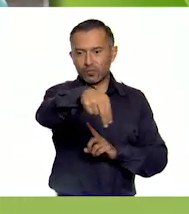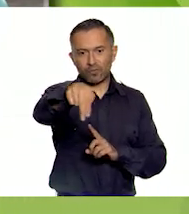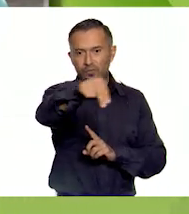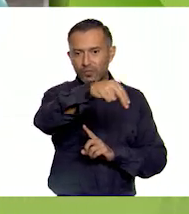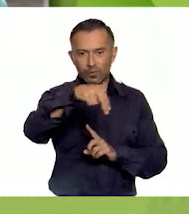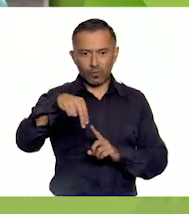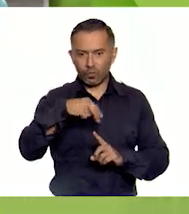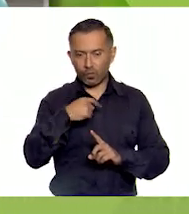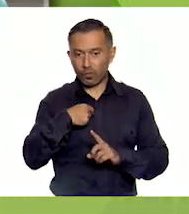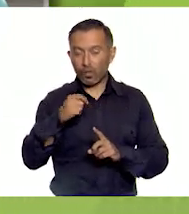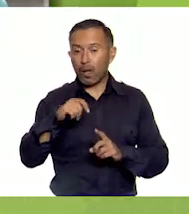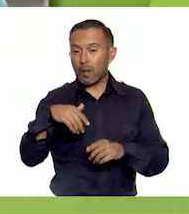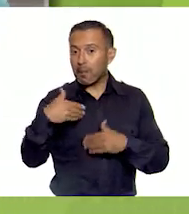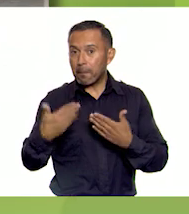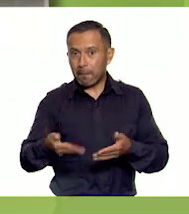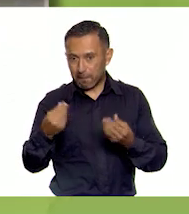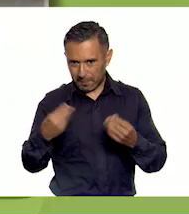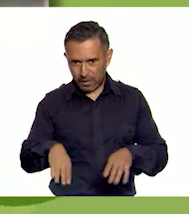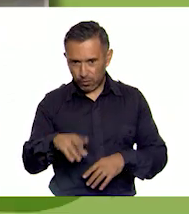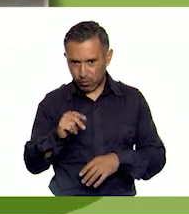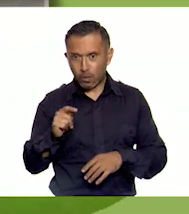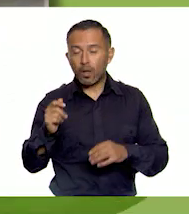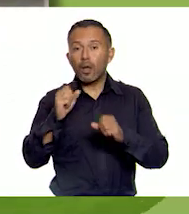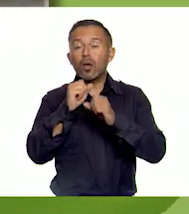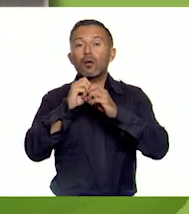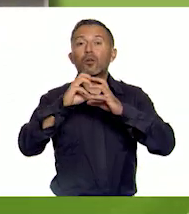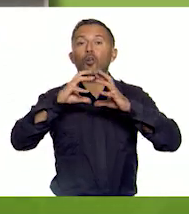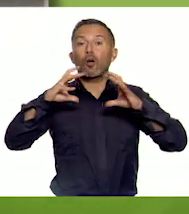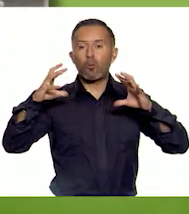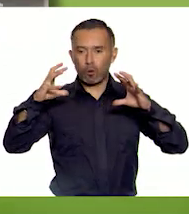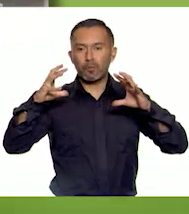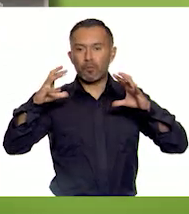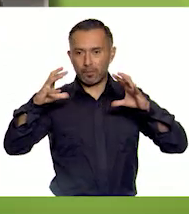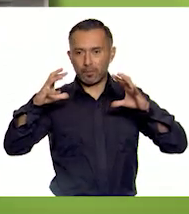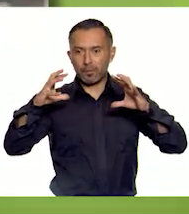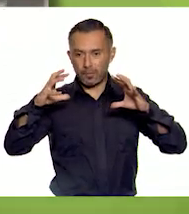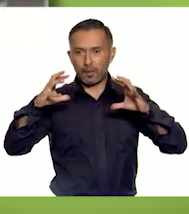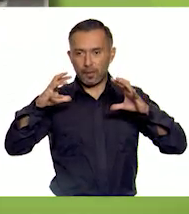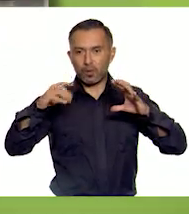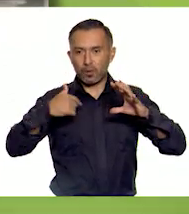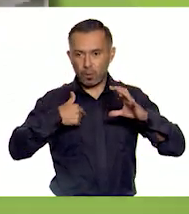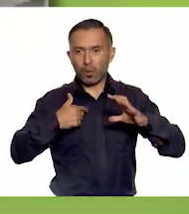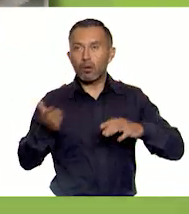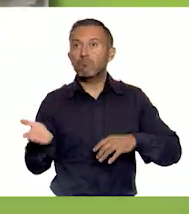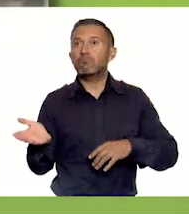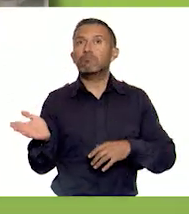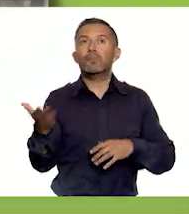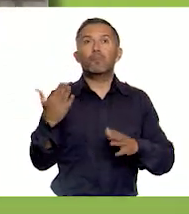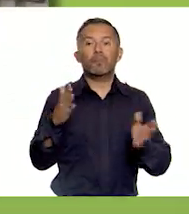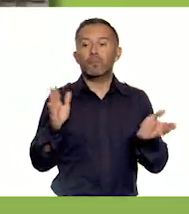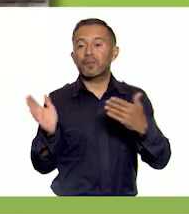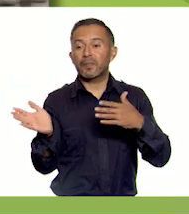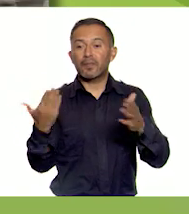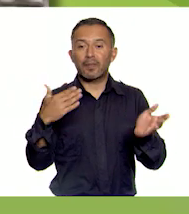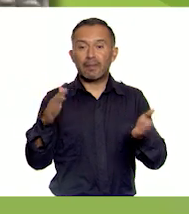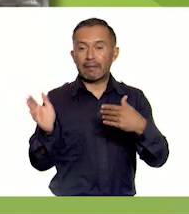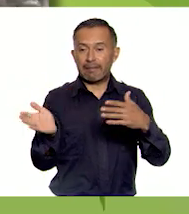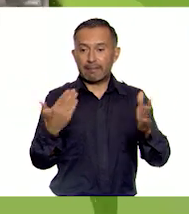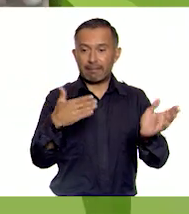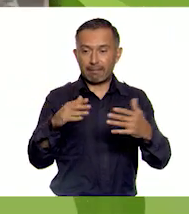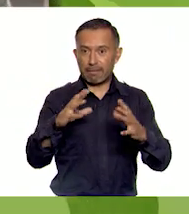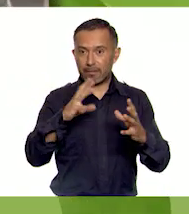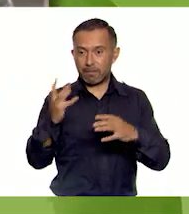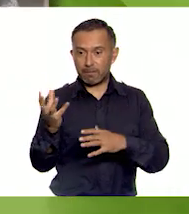botellas. Voy a tomar mi globo y con la mano voy a llevar mi globo